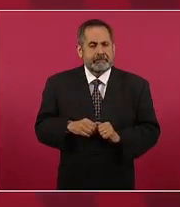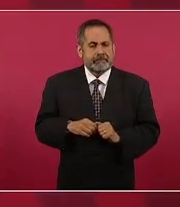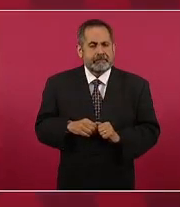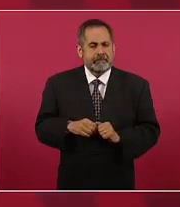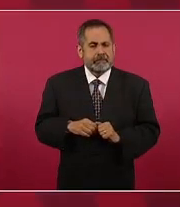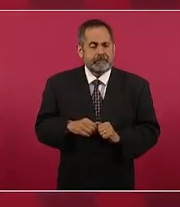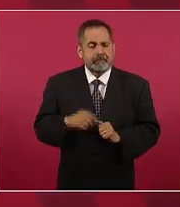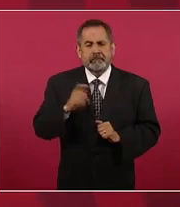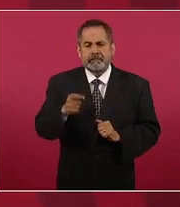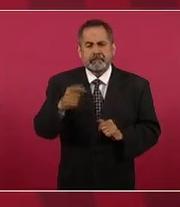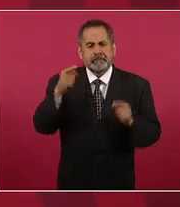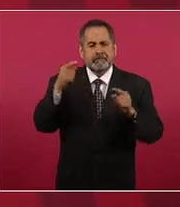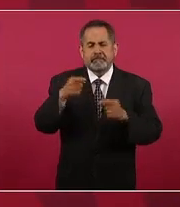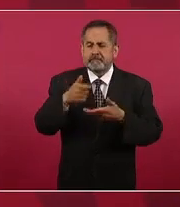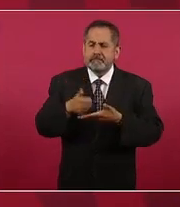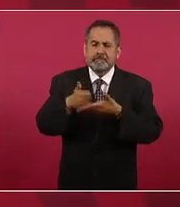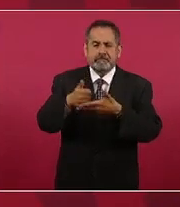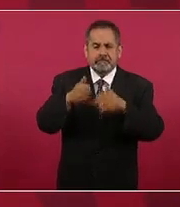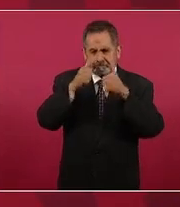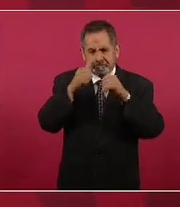ayudar para